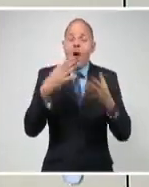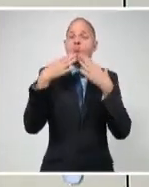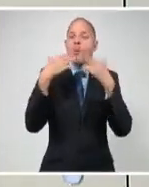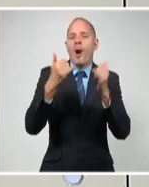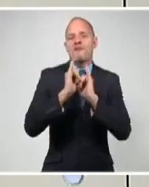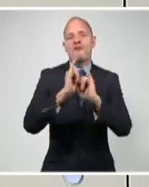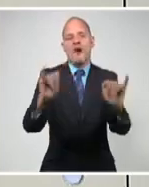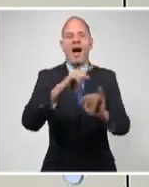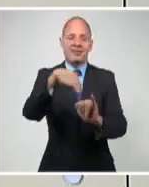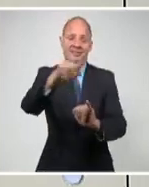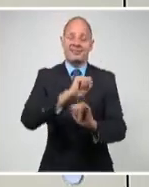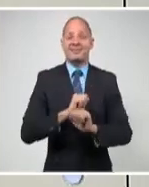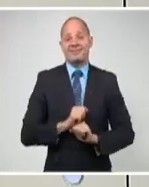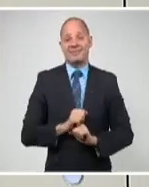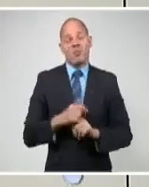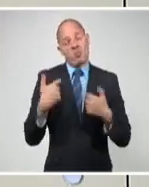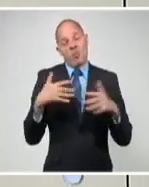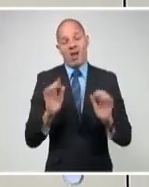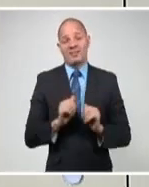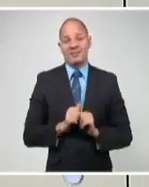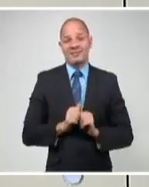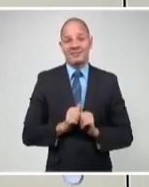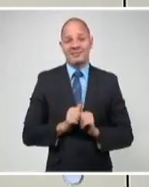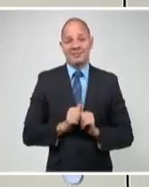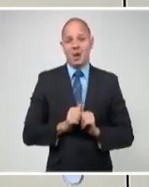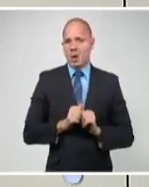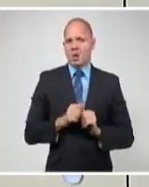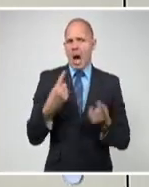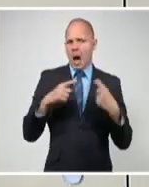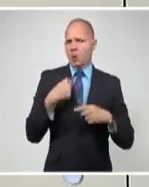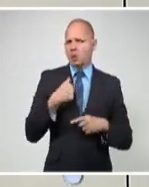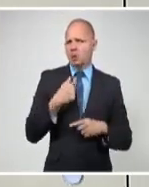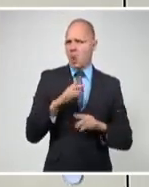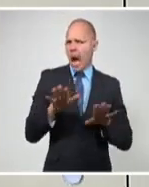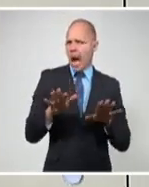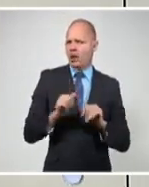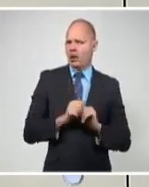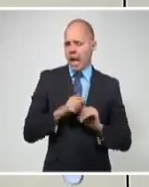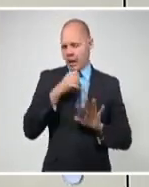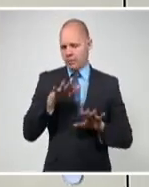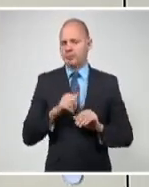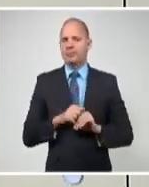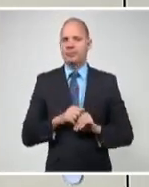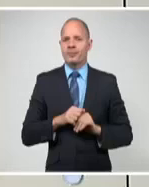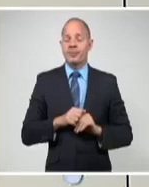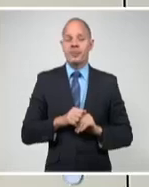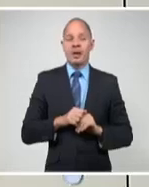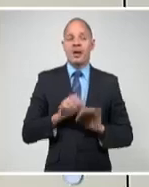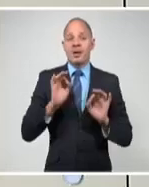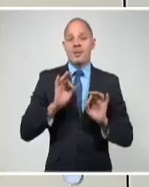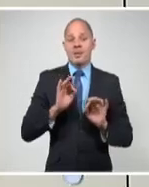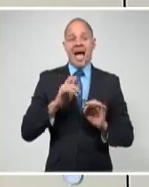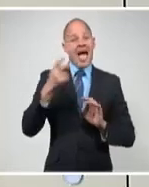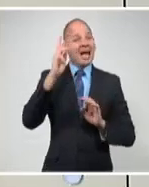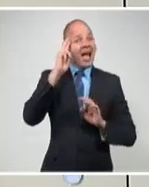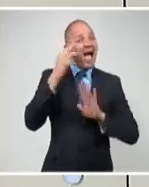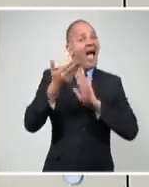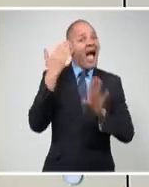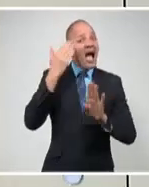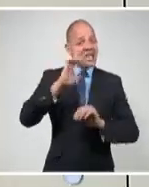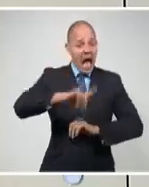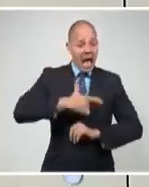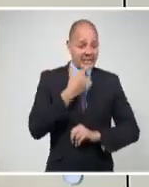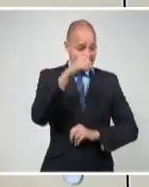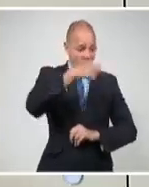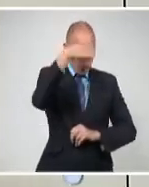contarles en los últimos años. Yo pude cubrir alguna de esas buenas noticias. Si los artistas cubanos volvieran a tocar su música a los cubanos de allá,